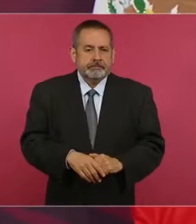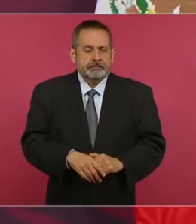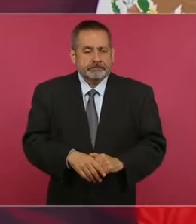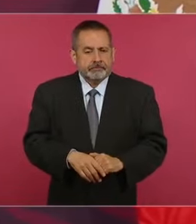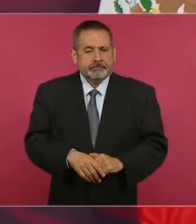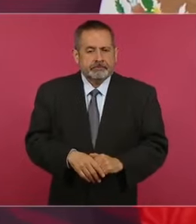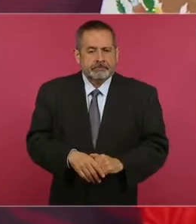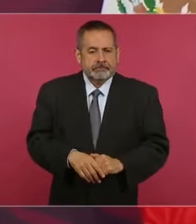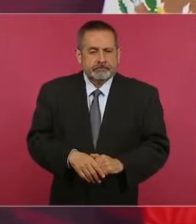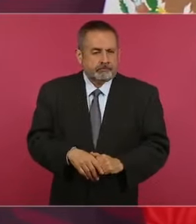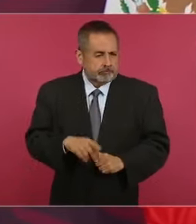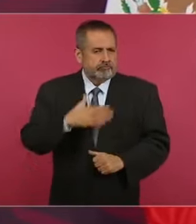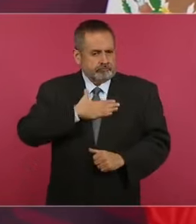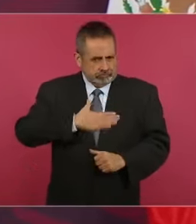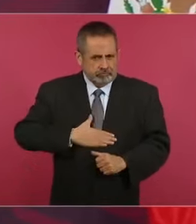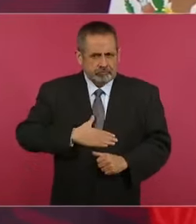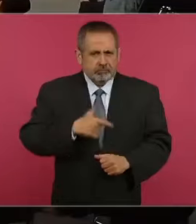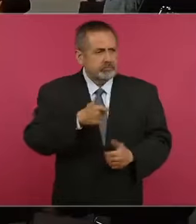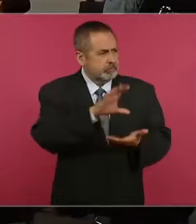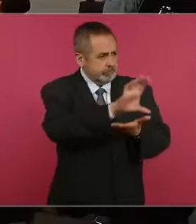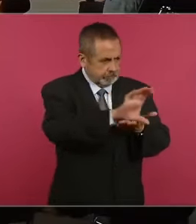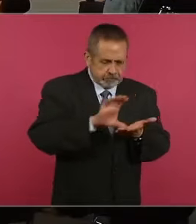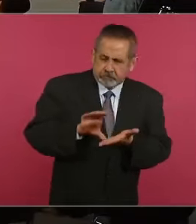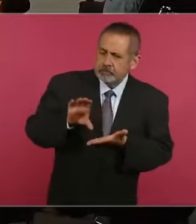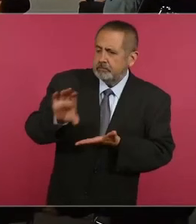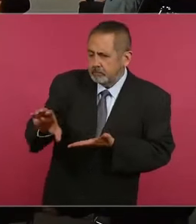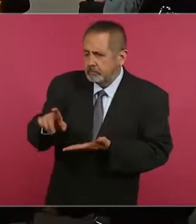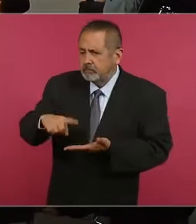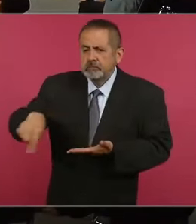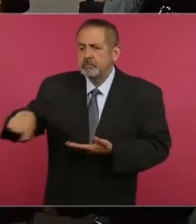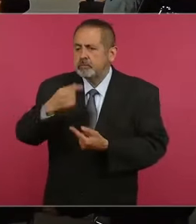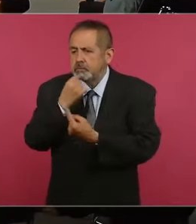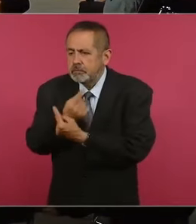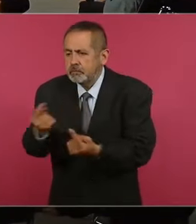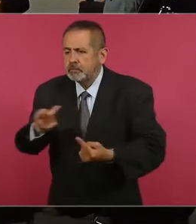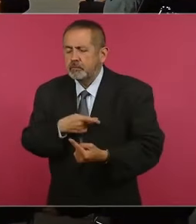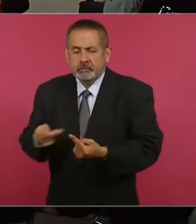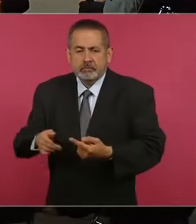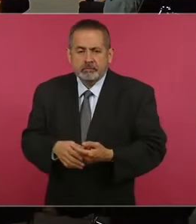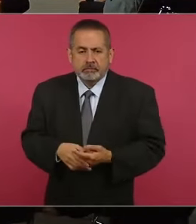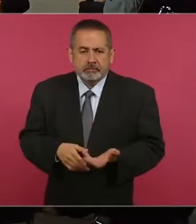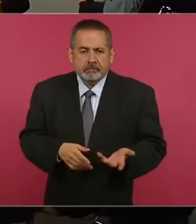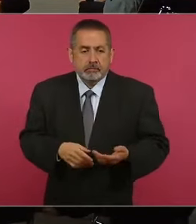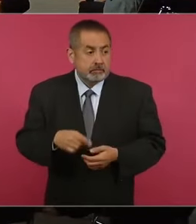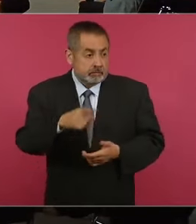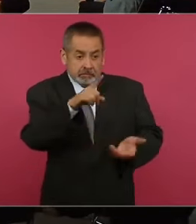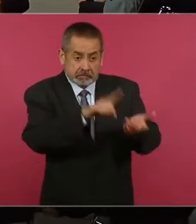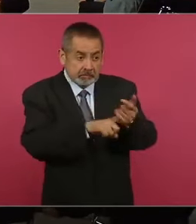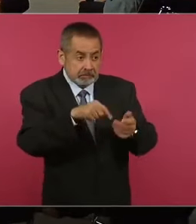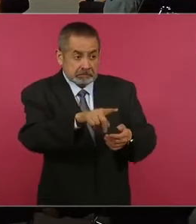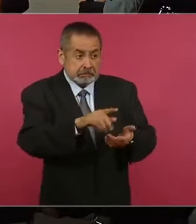lo más justo, porque tampoco se van a quedar pobres,